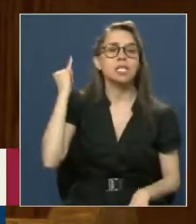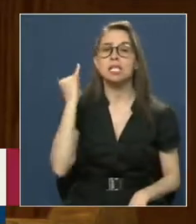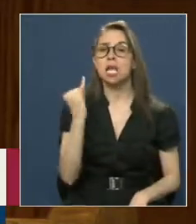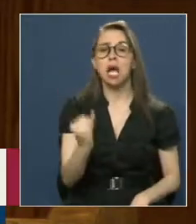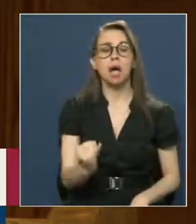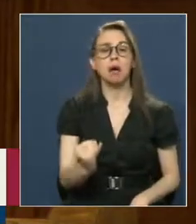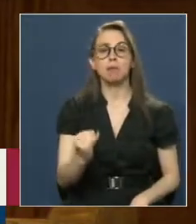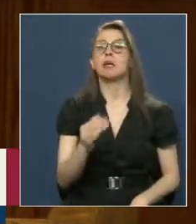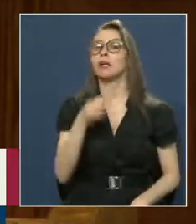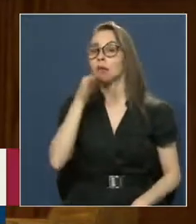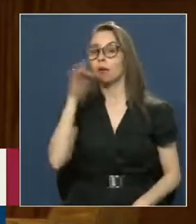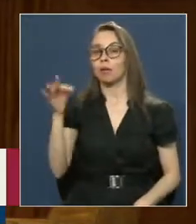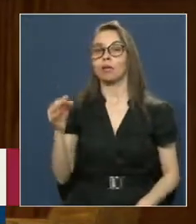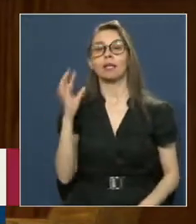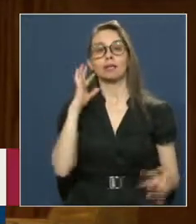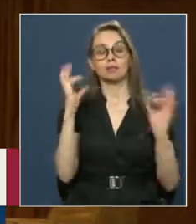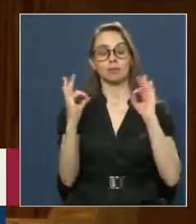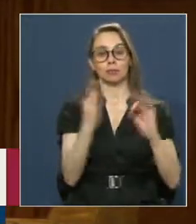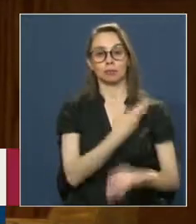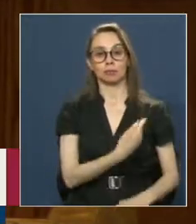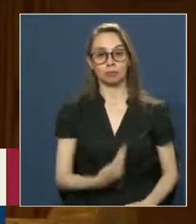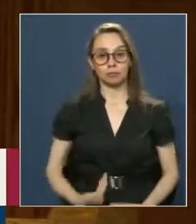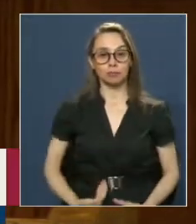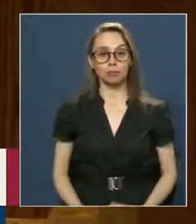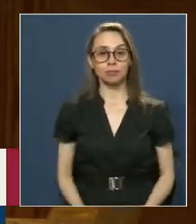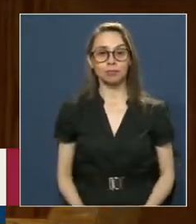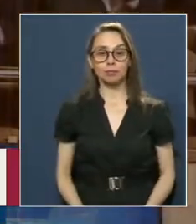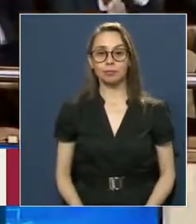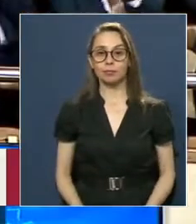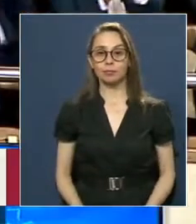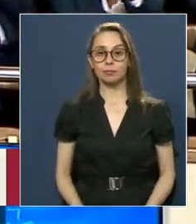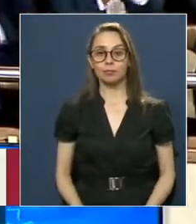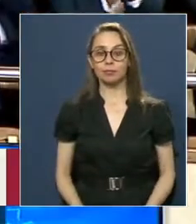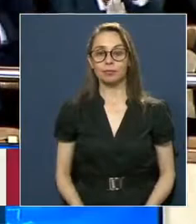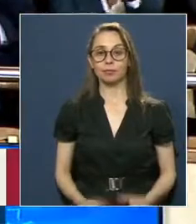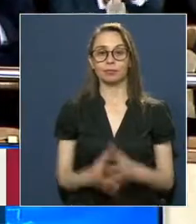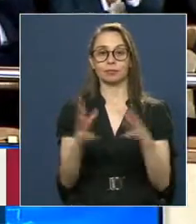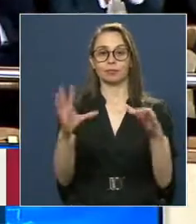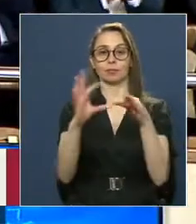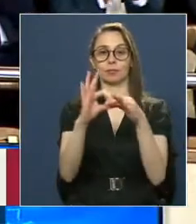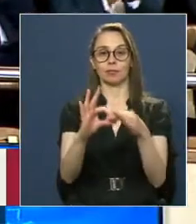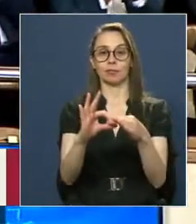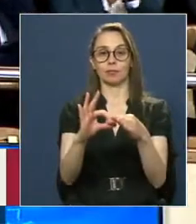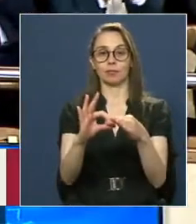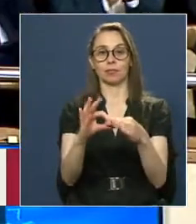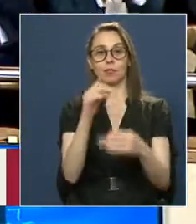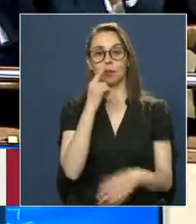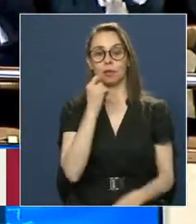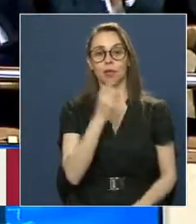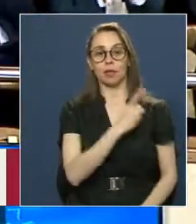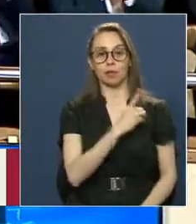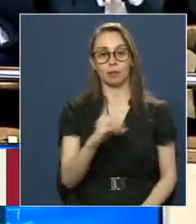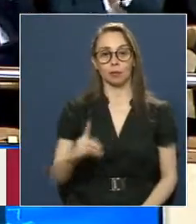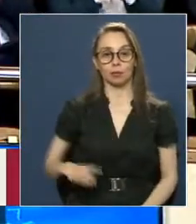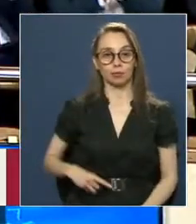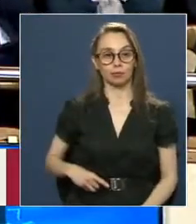He dicho, señora Presidenta Muchas gracias, diputado